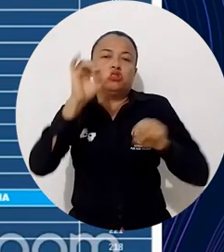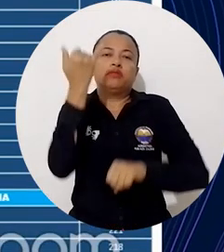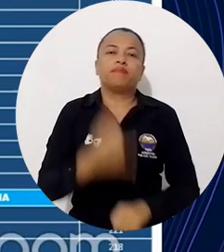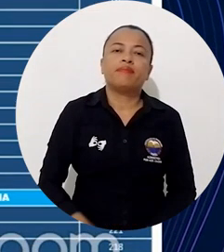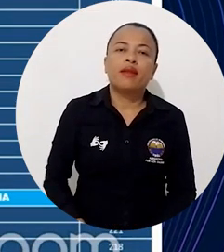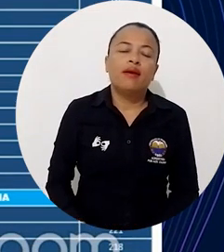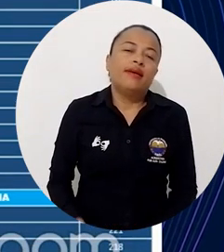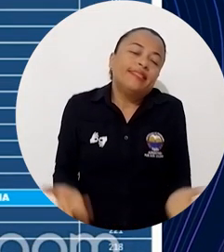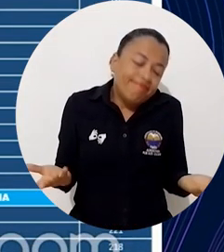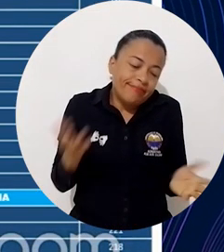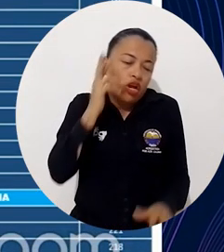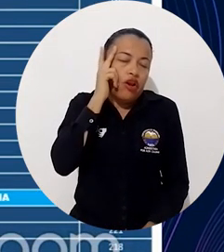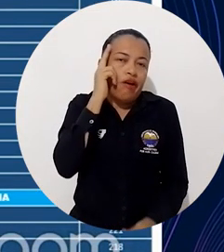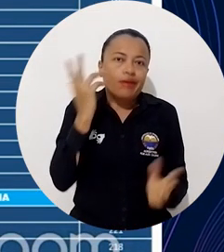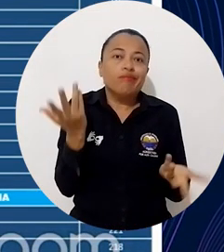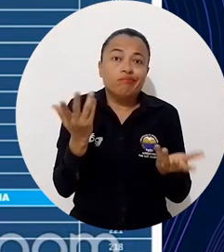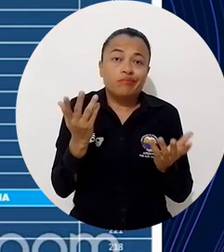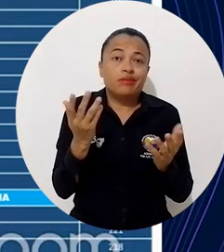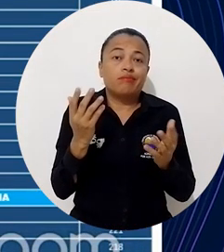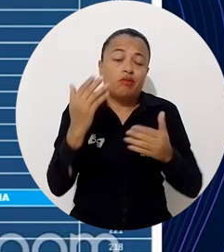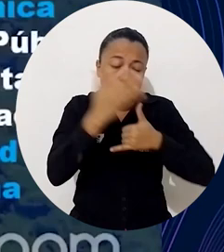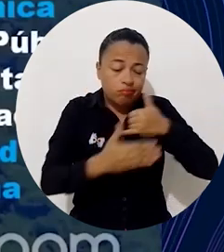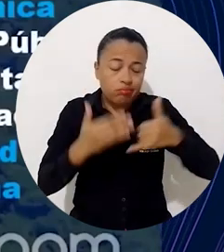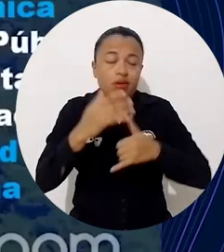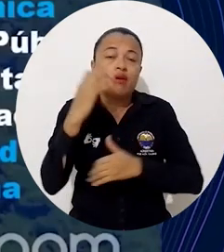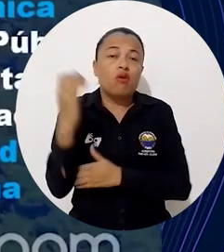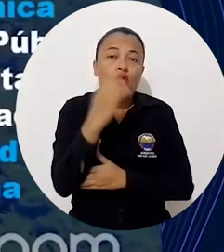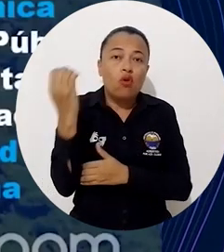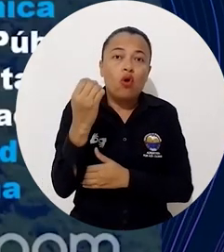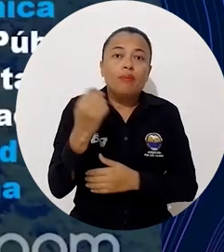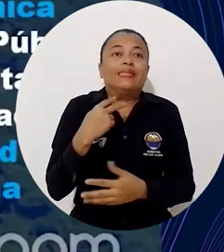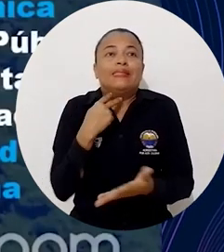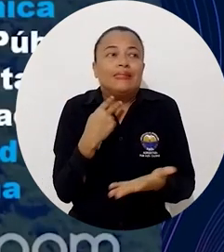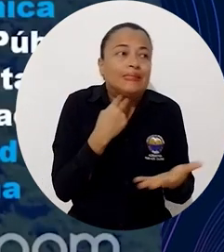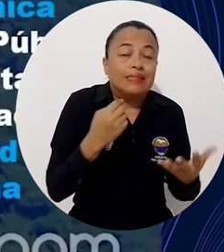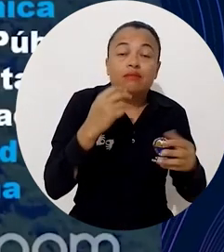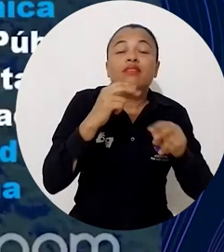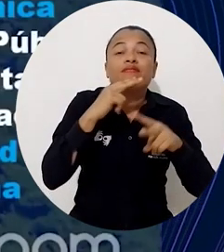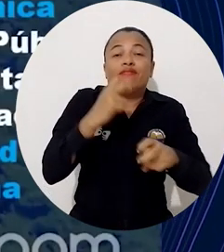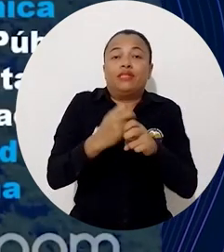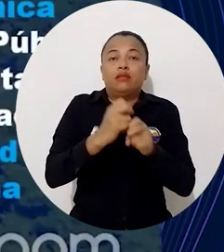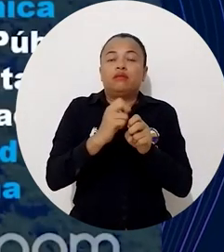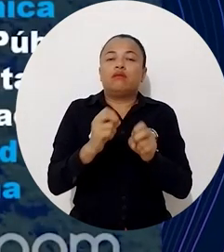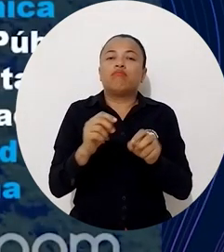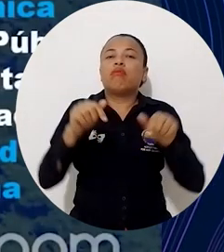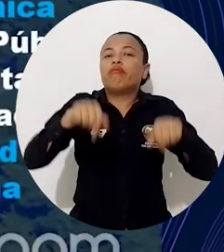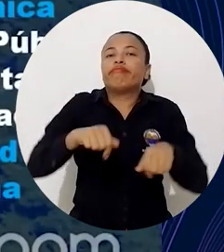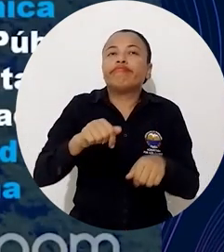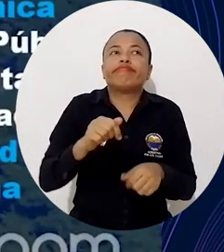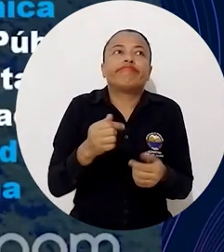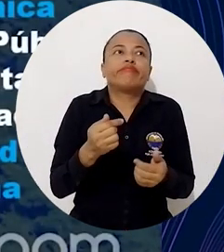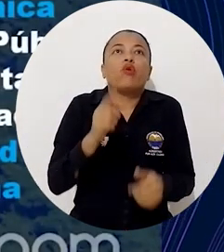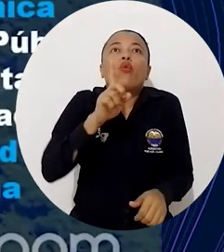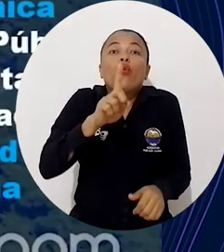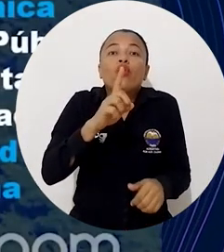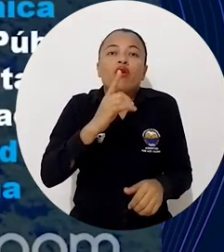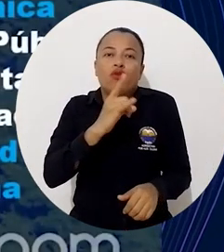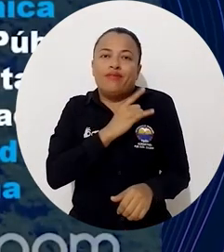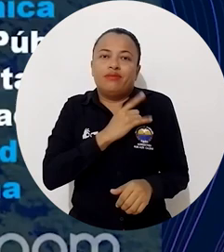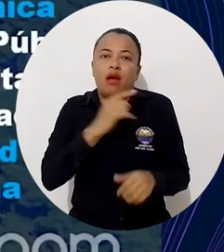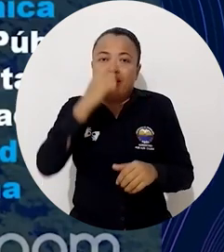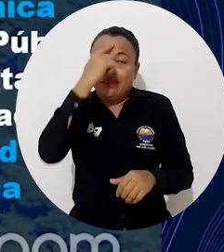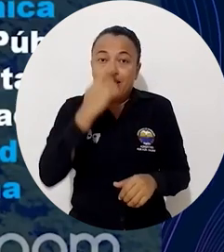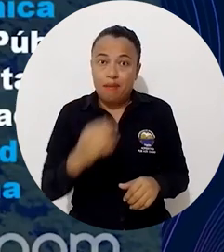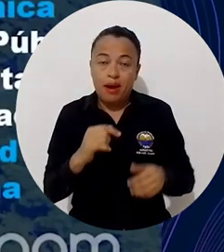Evidentemente venimos de un país con brechas de calidad muy grandes. Santa Marta tiene una sola universidad pública, Colombia tiene solo 34 universidades públicas.